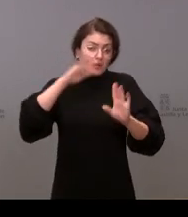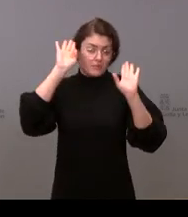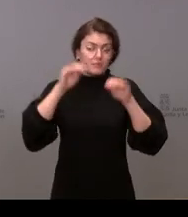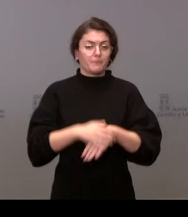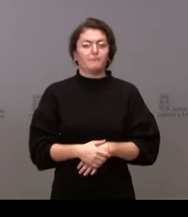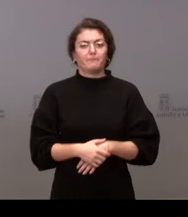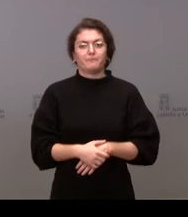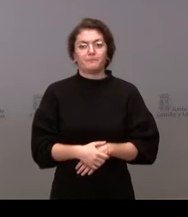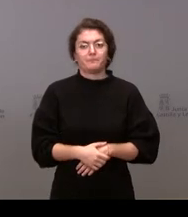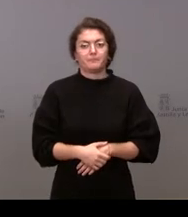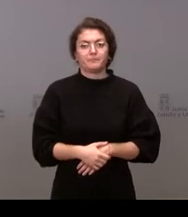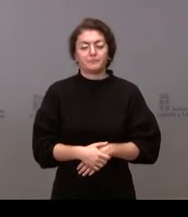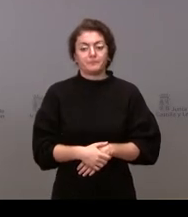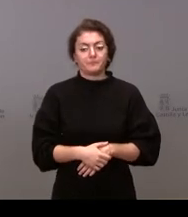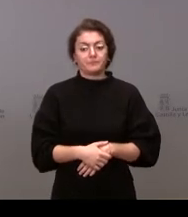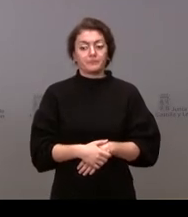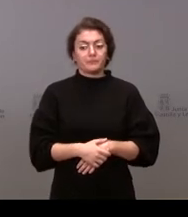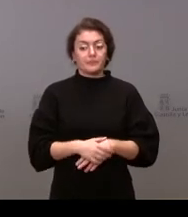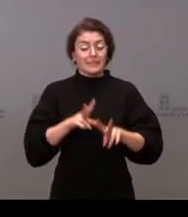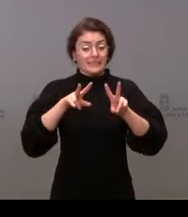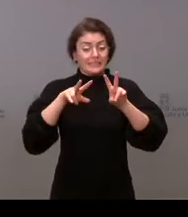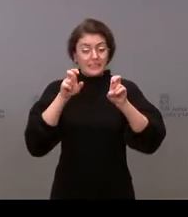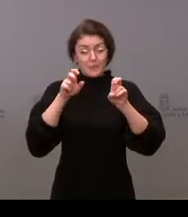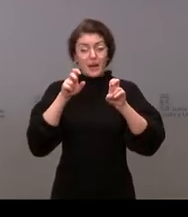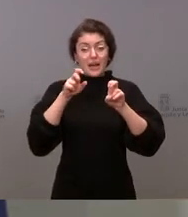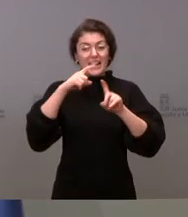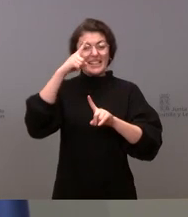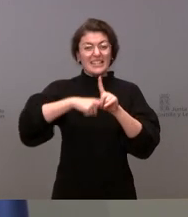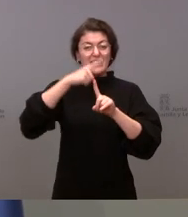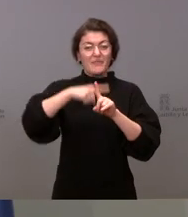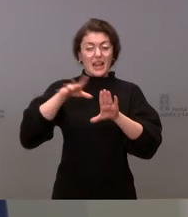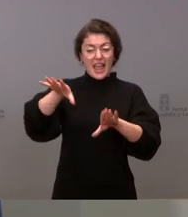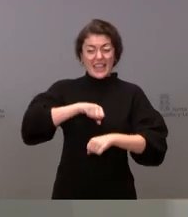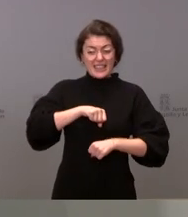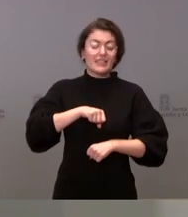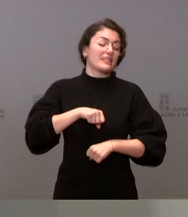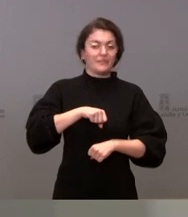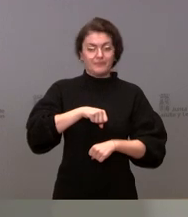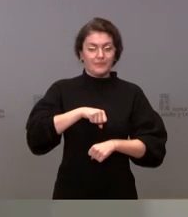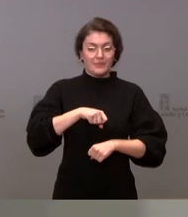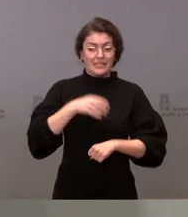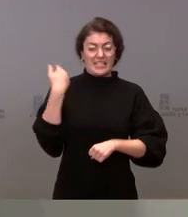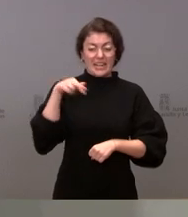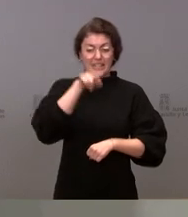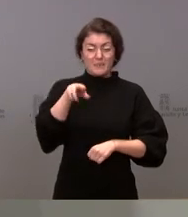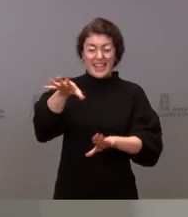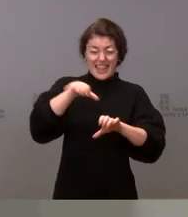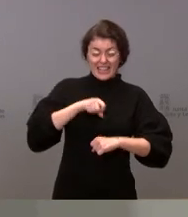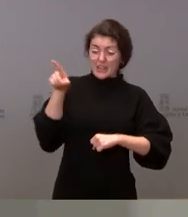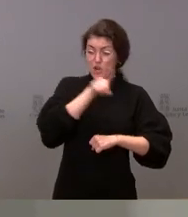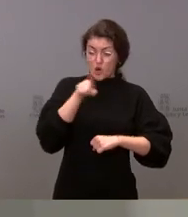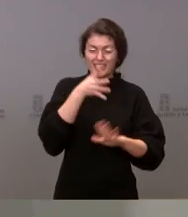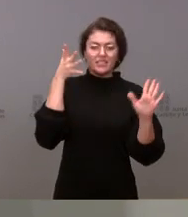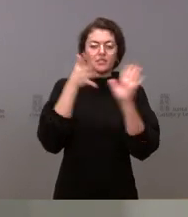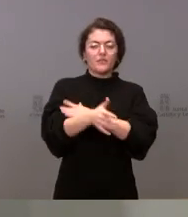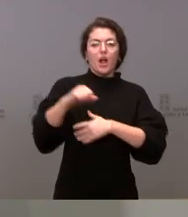con respecto a los niveles de incidencia remarcar una cosa no es la incidencia lo hemos dicho ya muchas veces es la saturación hospitalaria